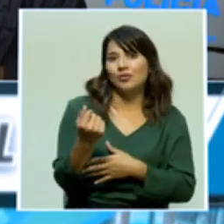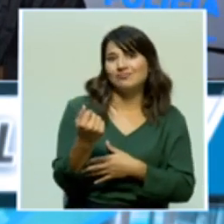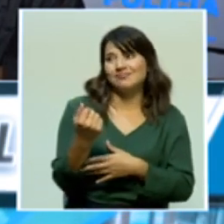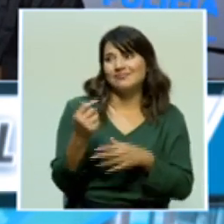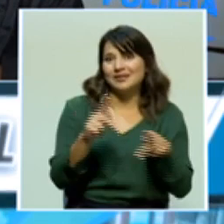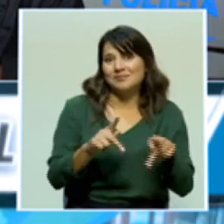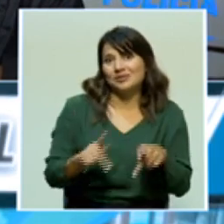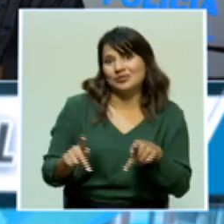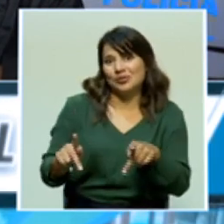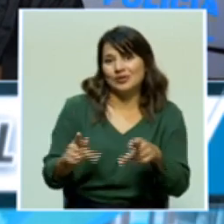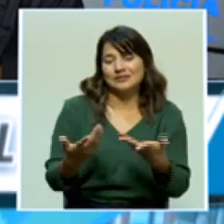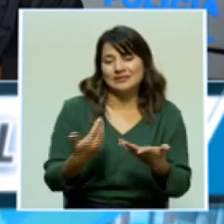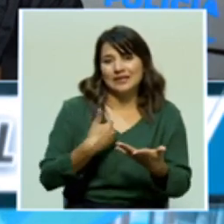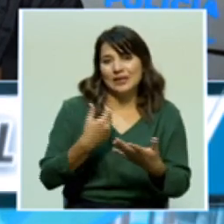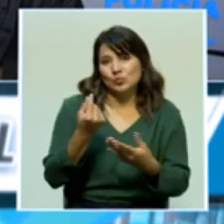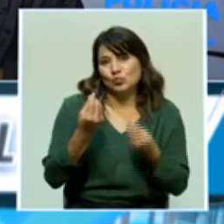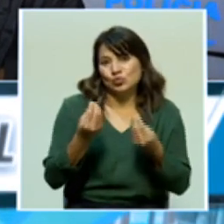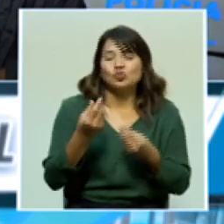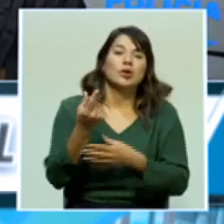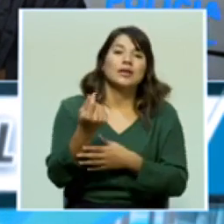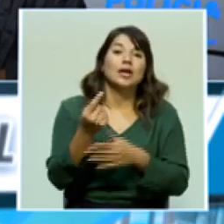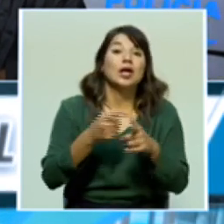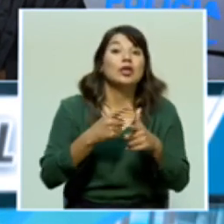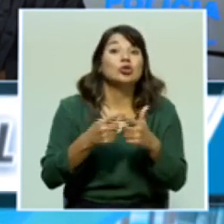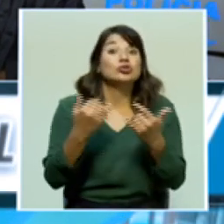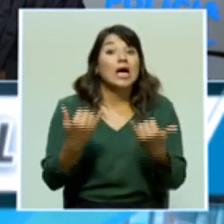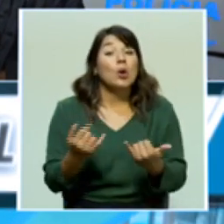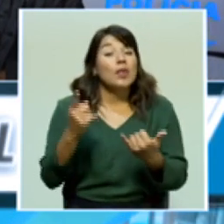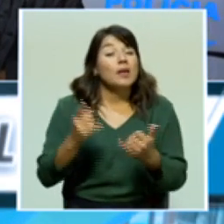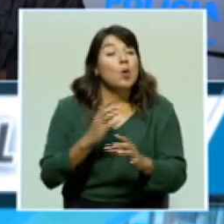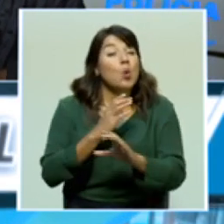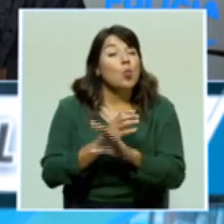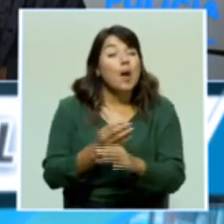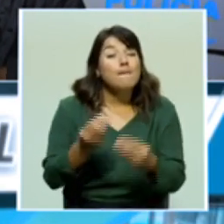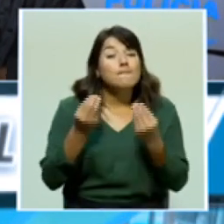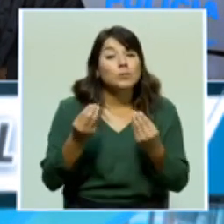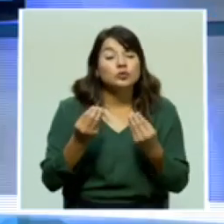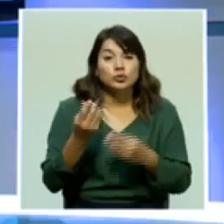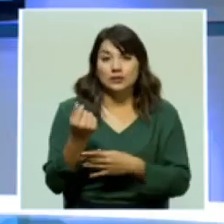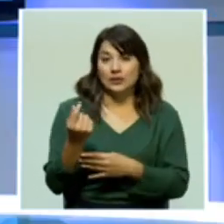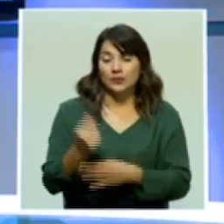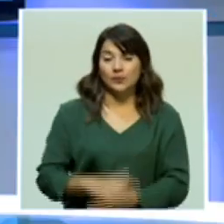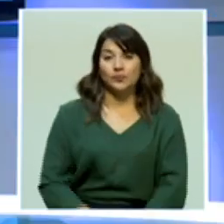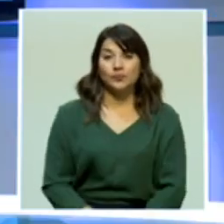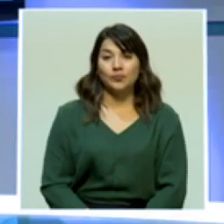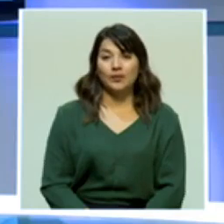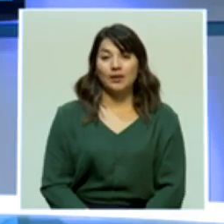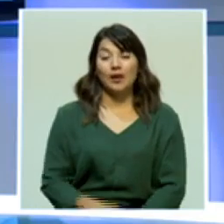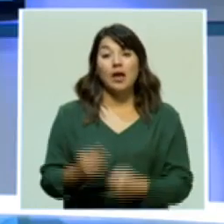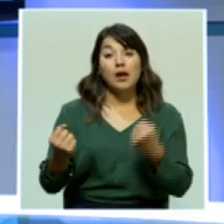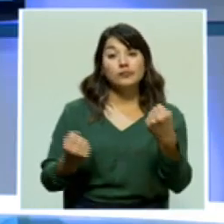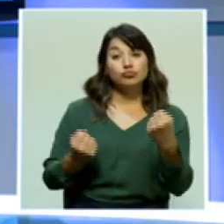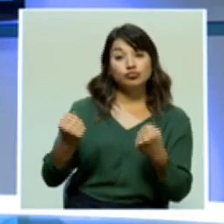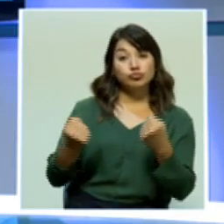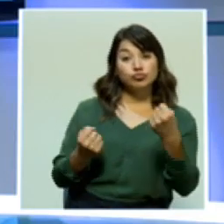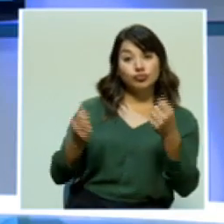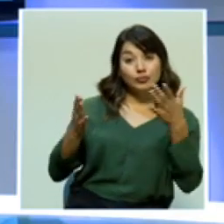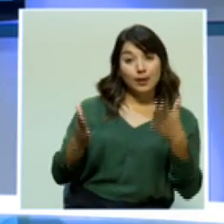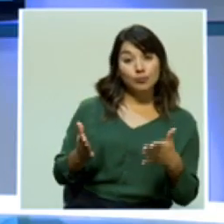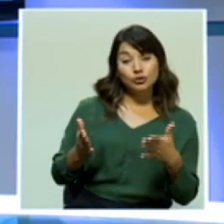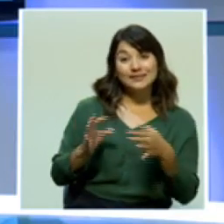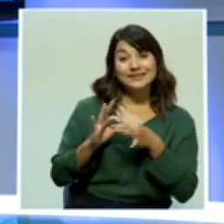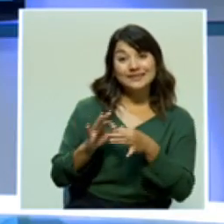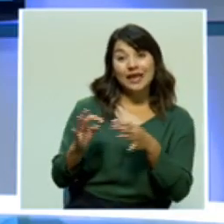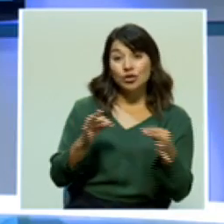como todos, en el que hay que cuidar muchísimo nuestros recursos. Transportistas de turismo se